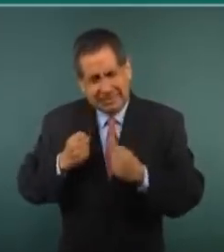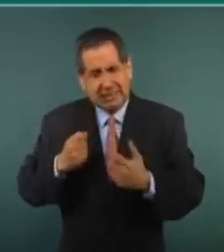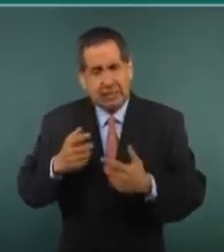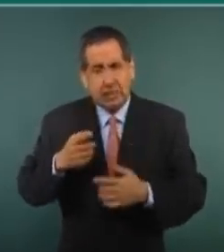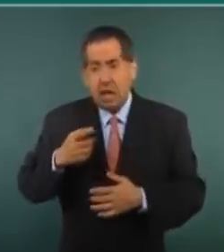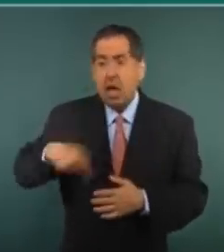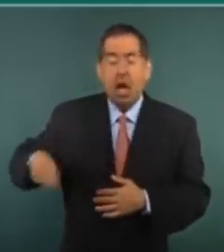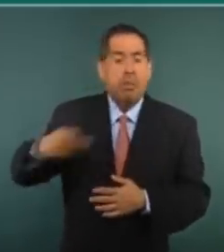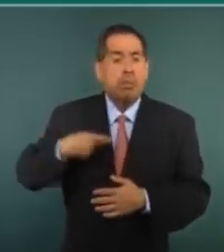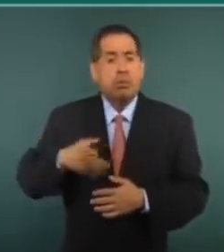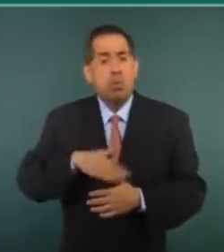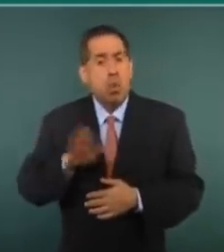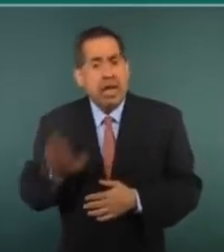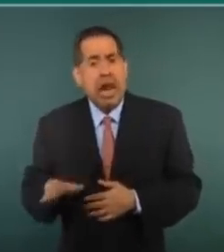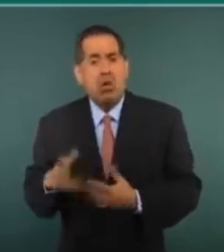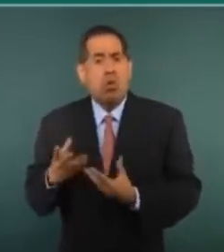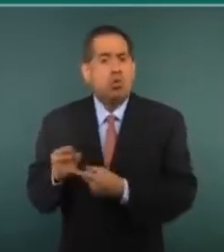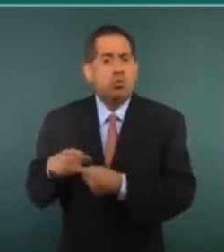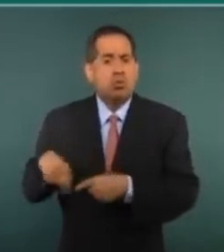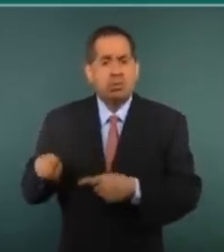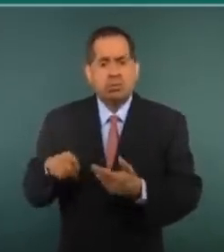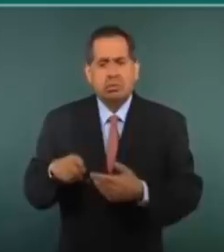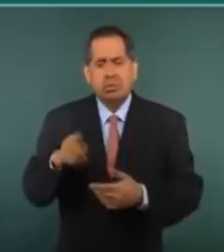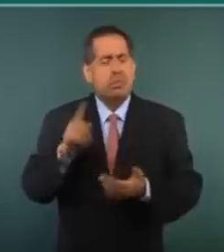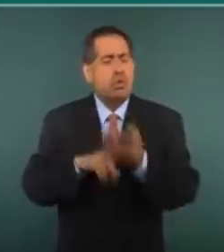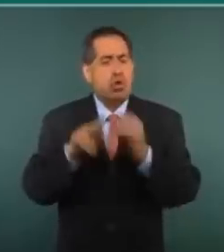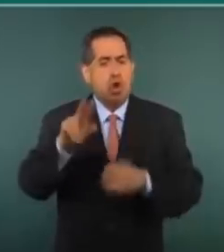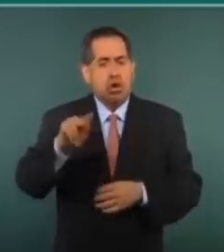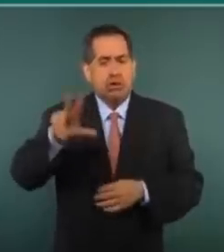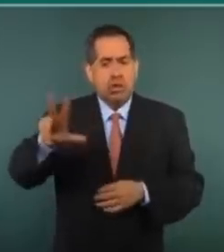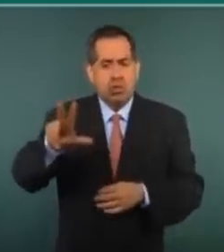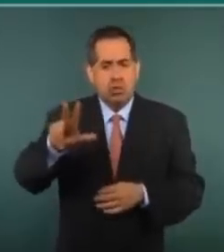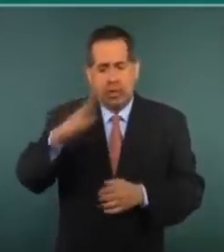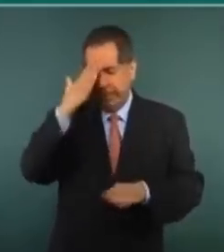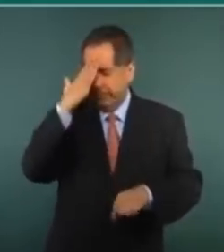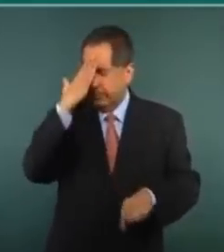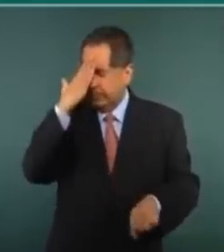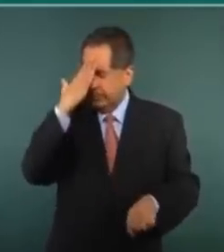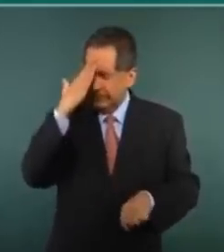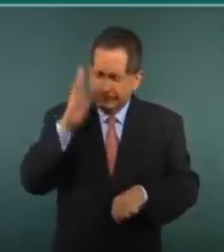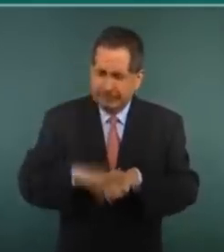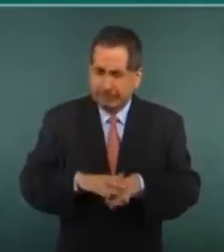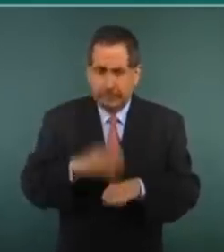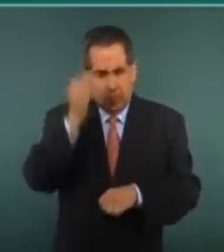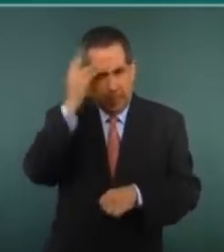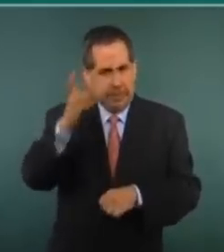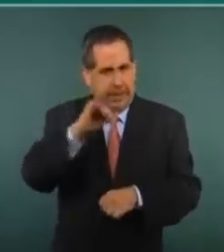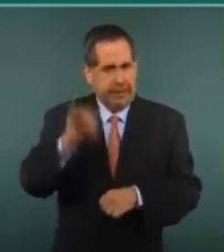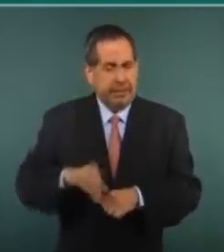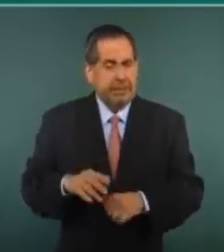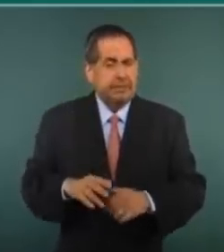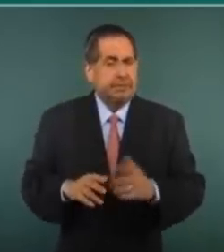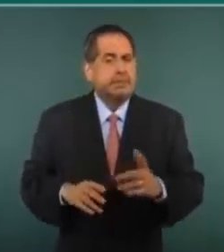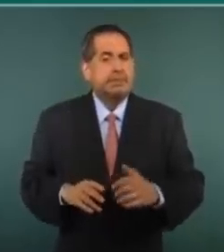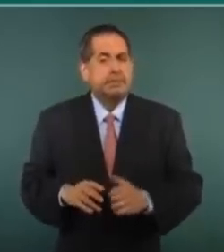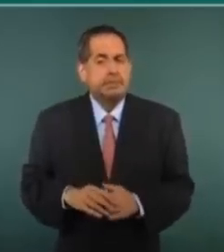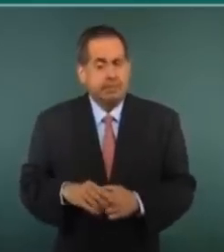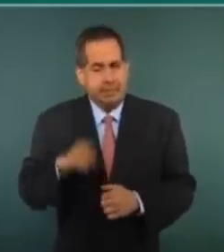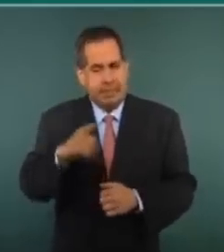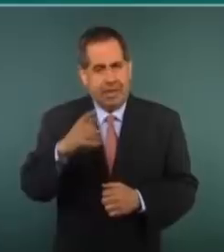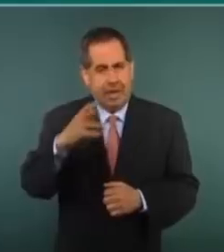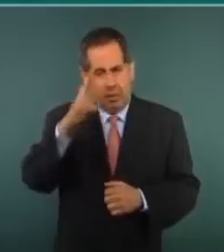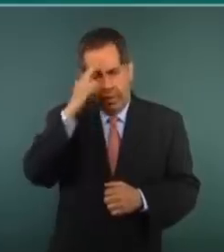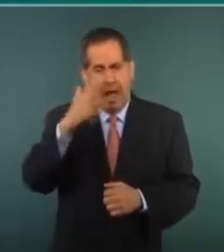pérdidas de vidas humanas. En el 88 no se me va a olvidar cuando el